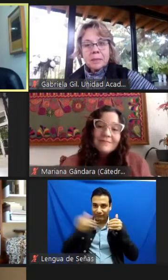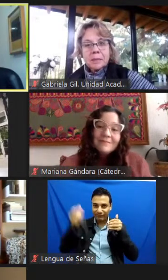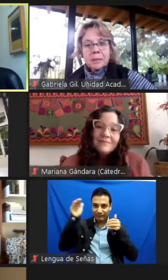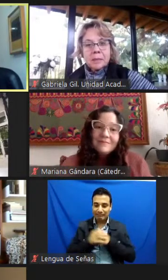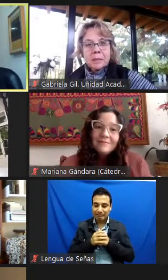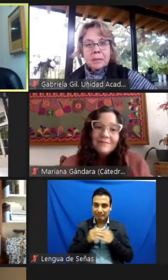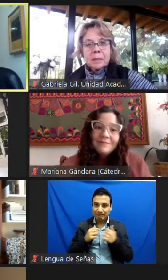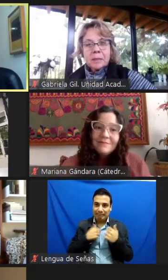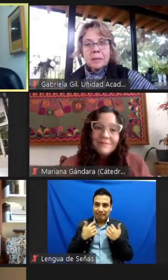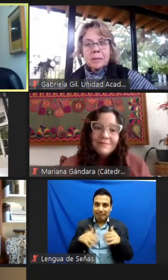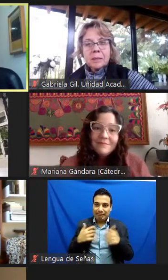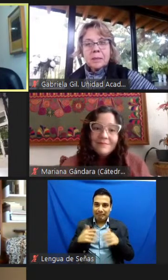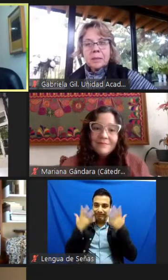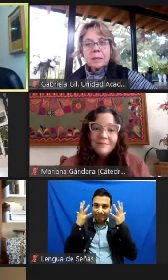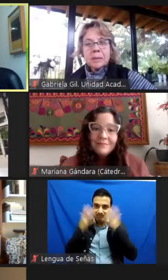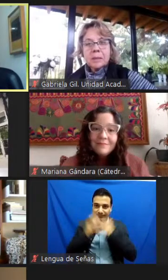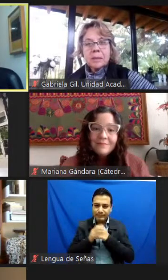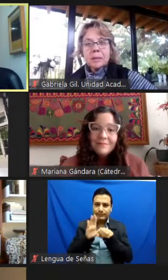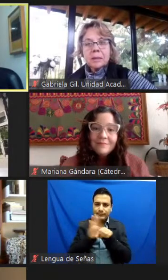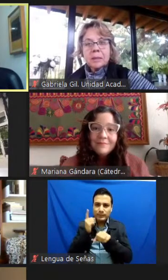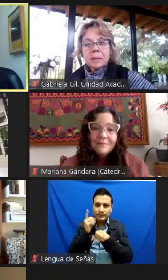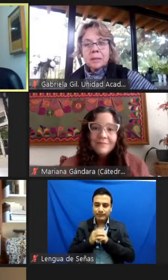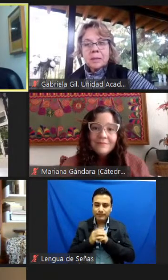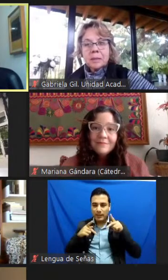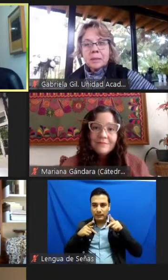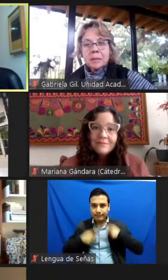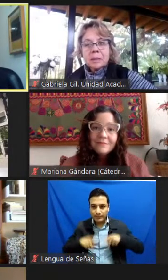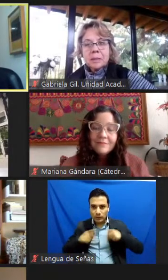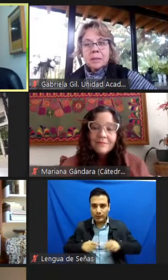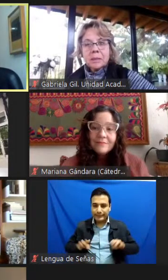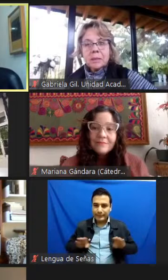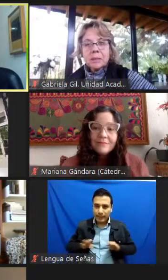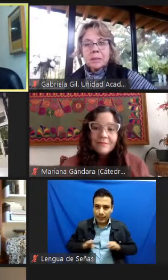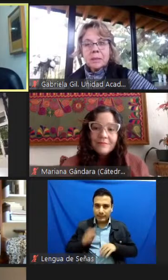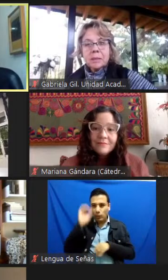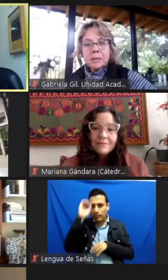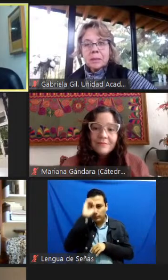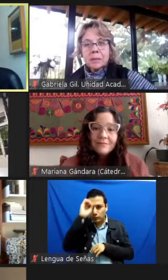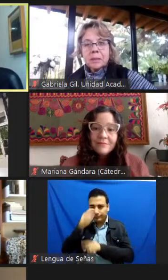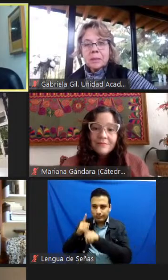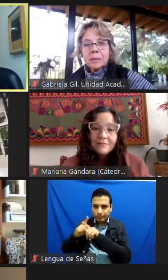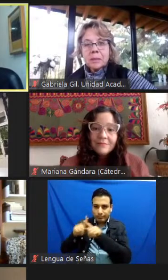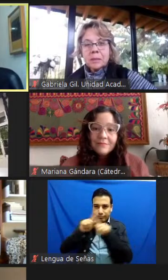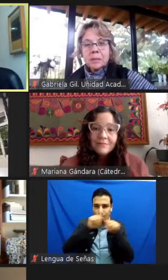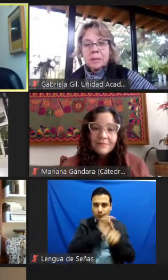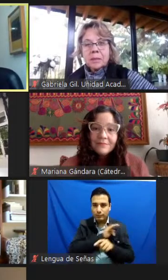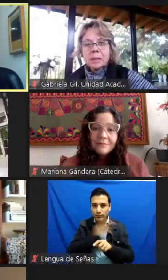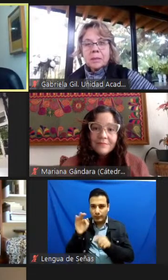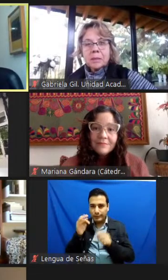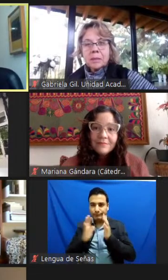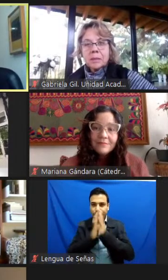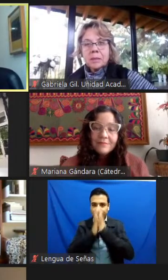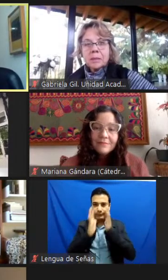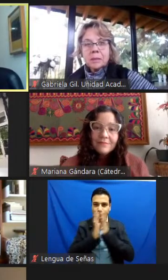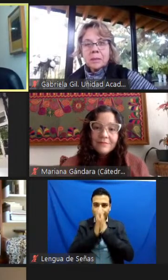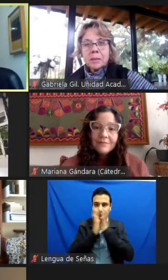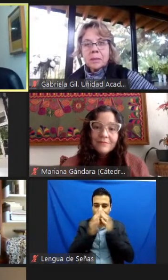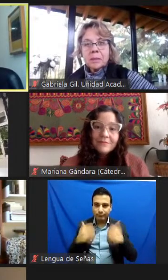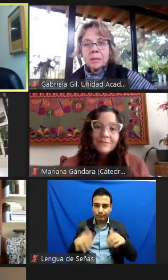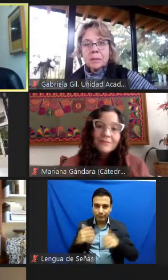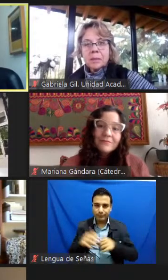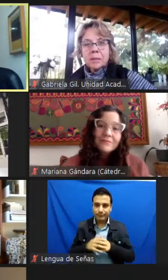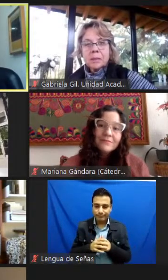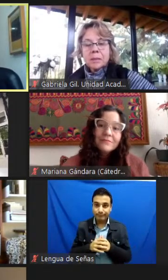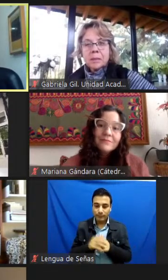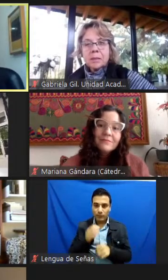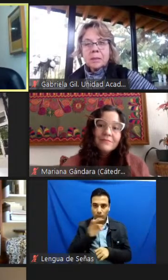todo, la increíble pluralidad de voces y de mundos que se han formado alrededor de este espacio para plantear un universo de preguntas más